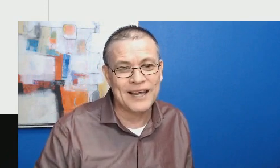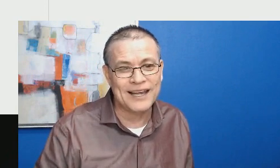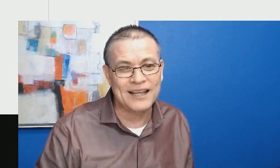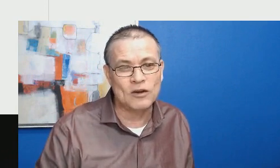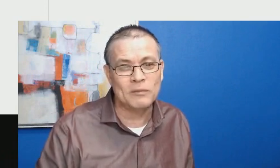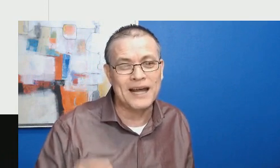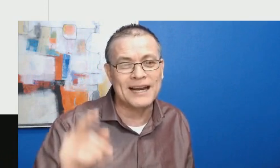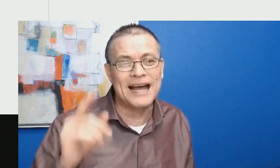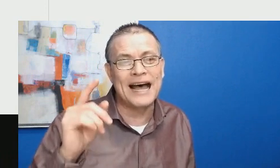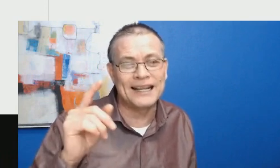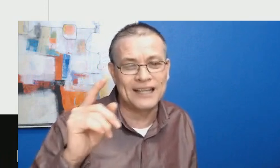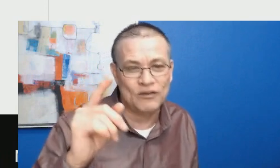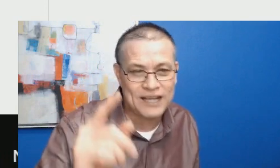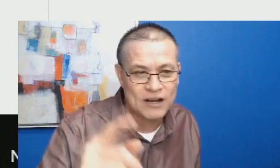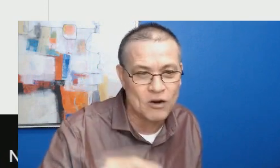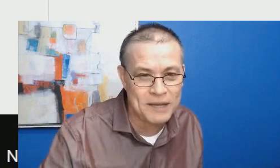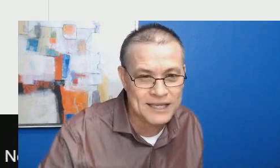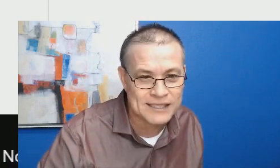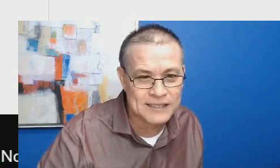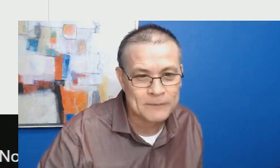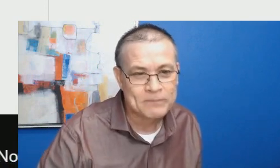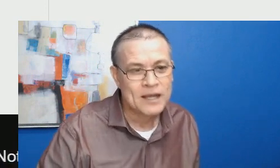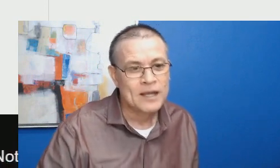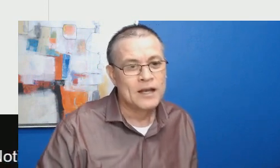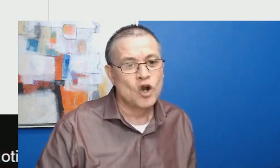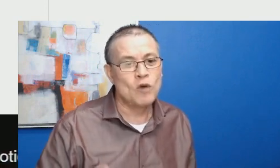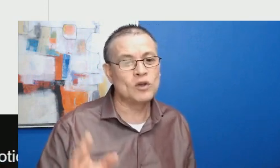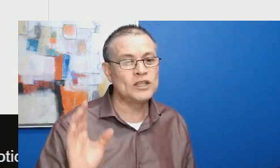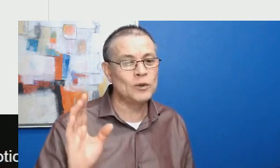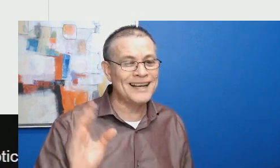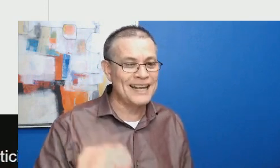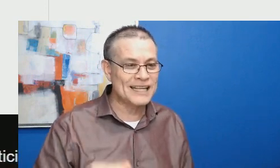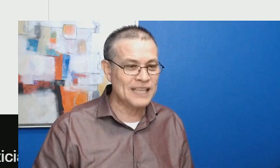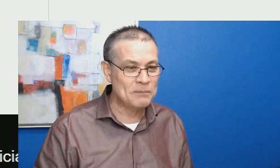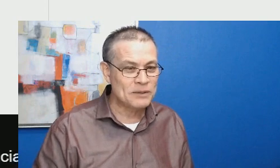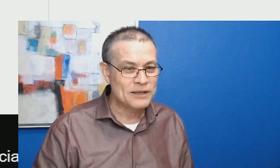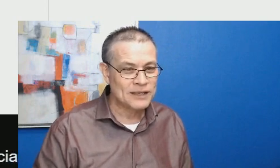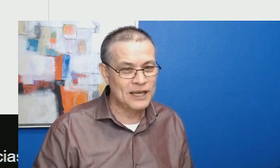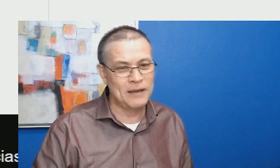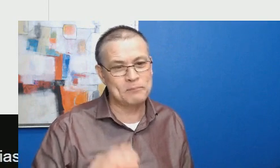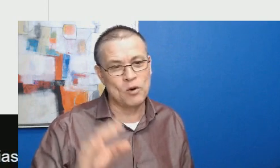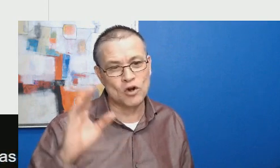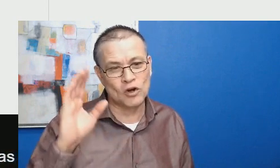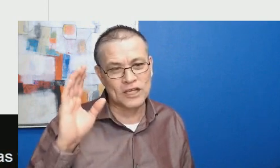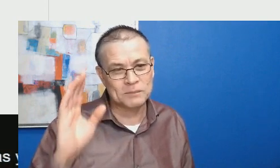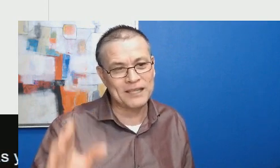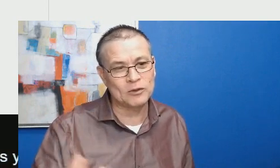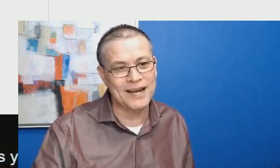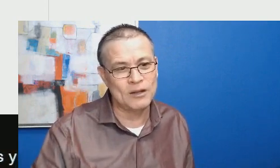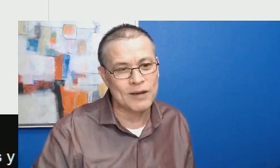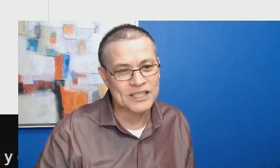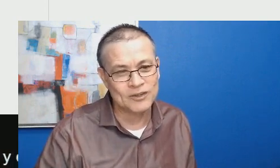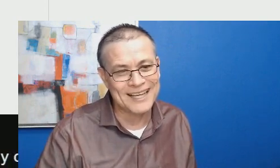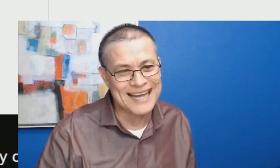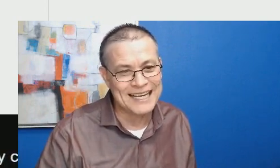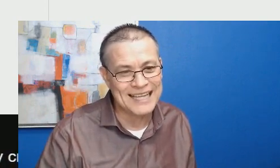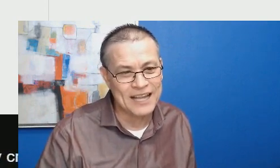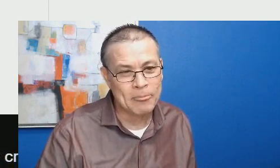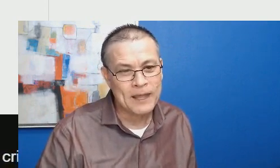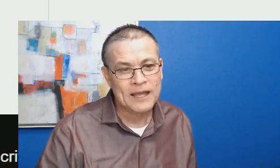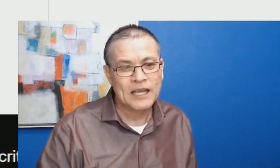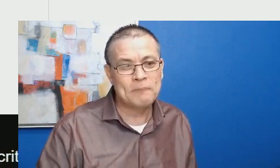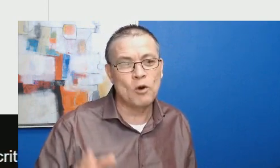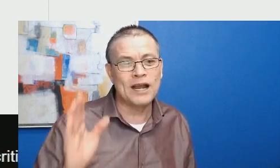con la fregadera de nombrar a Delfina Gómez como titular de la CEP. ¡Qué poco respeto a la educación de